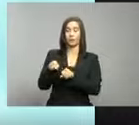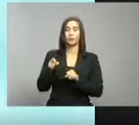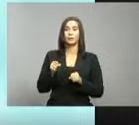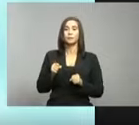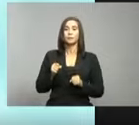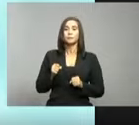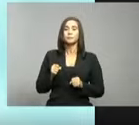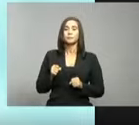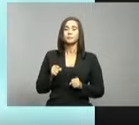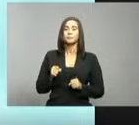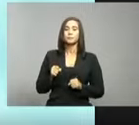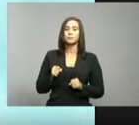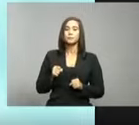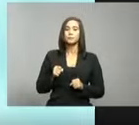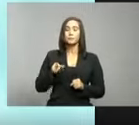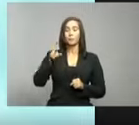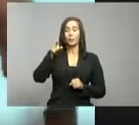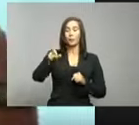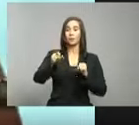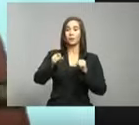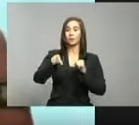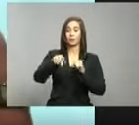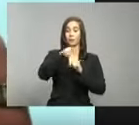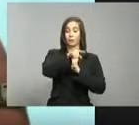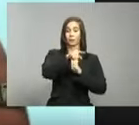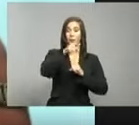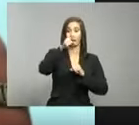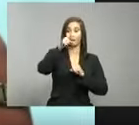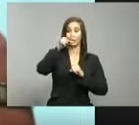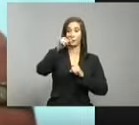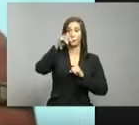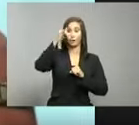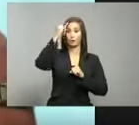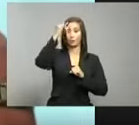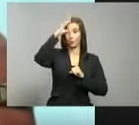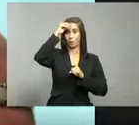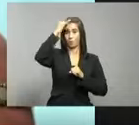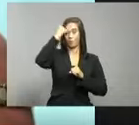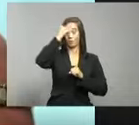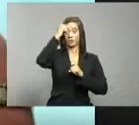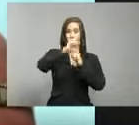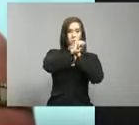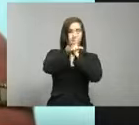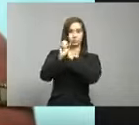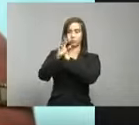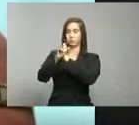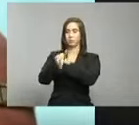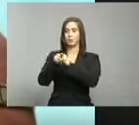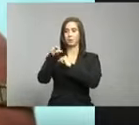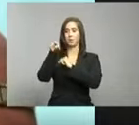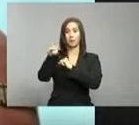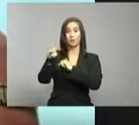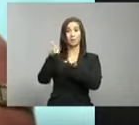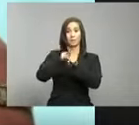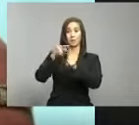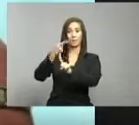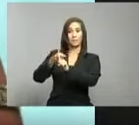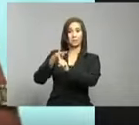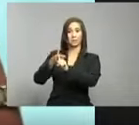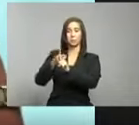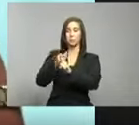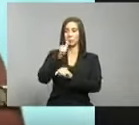resonancia y la publicidad que tuvo el paciente Pascualini por muchas razones. Ella dio positivo,